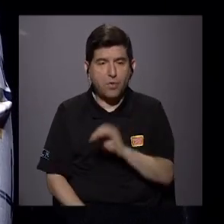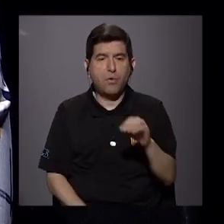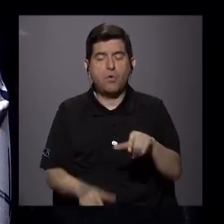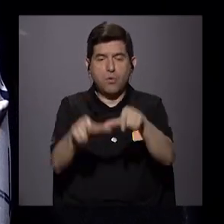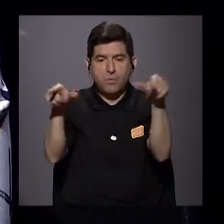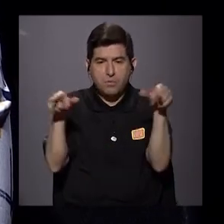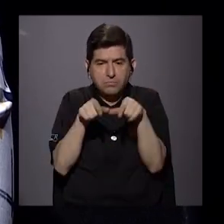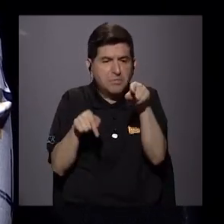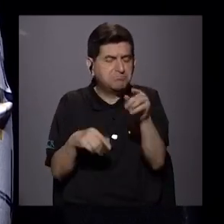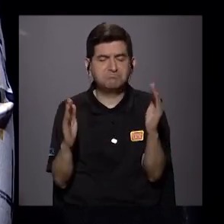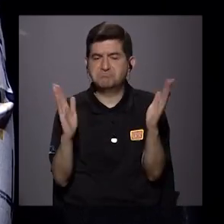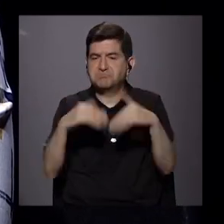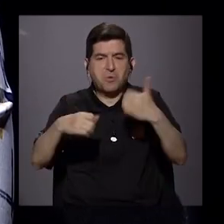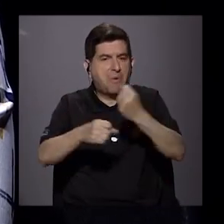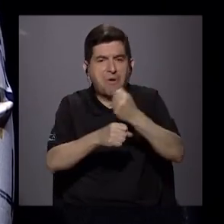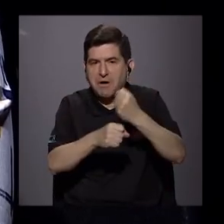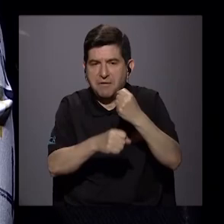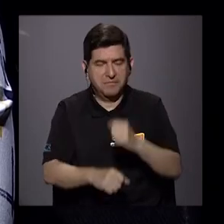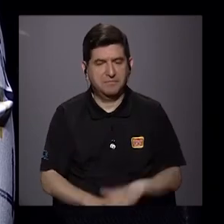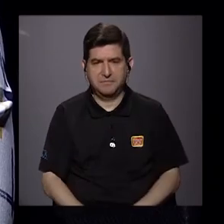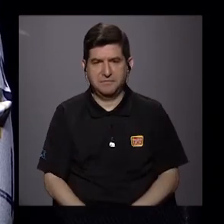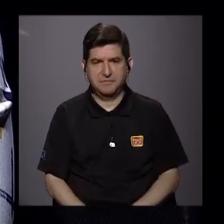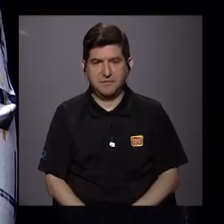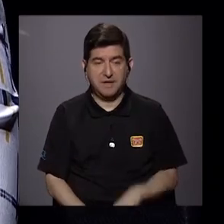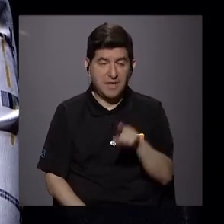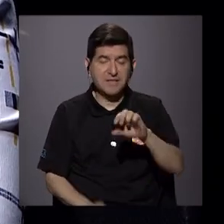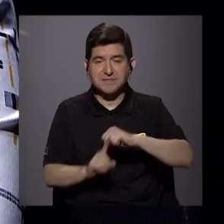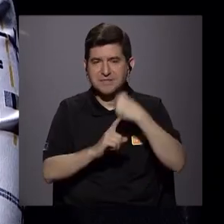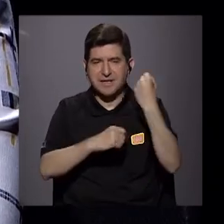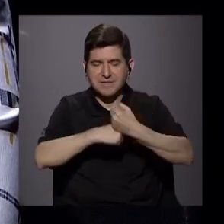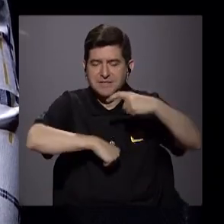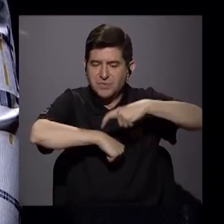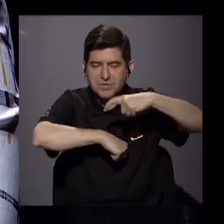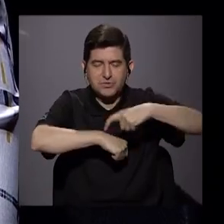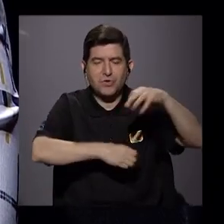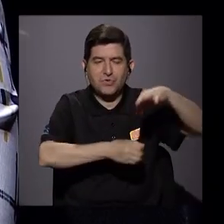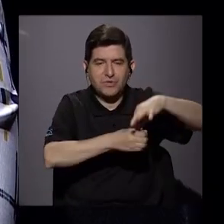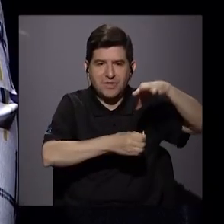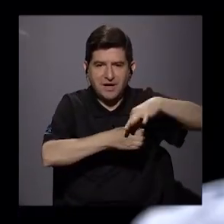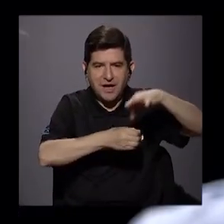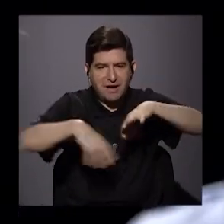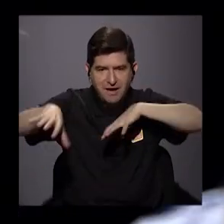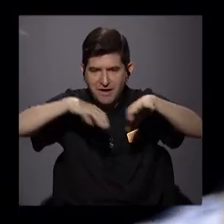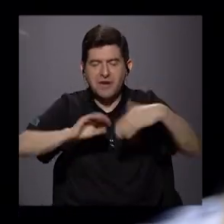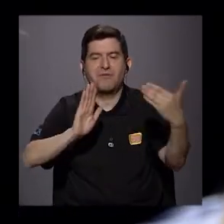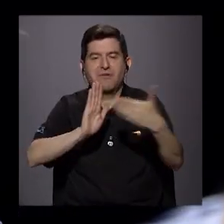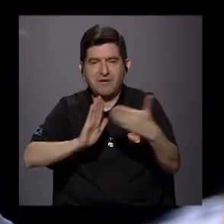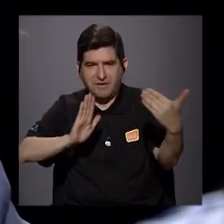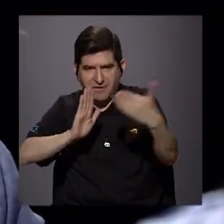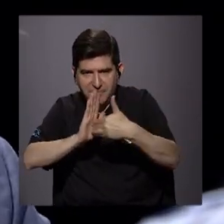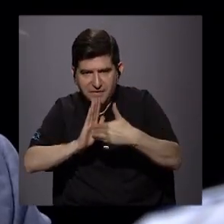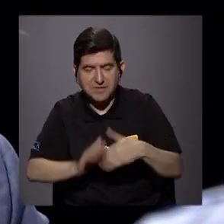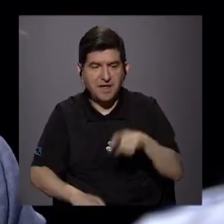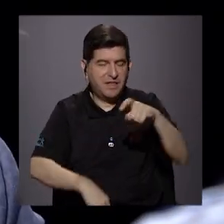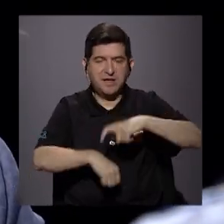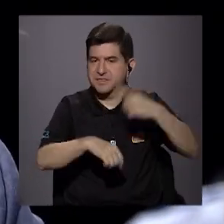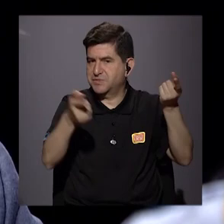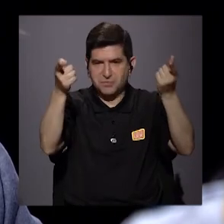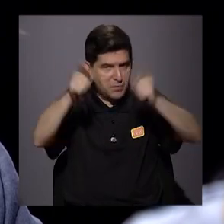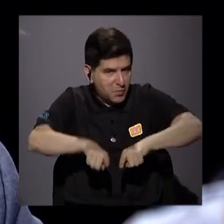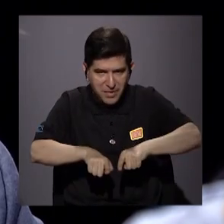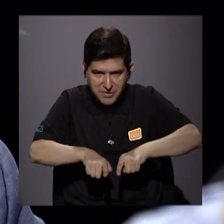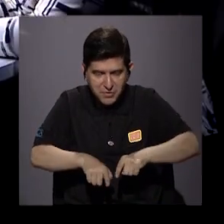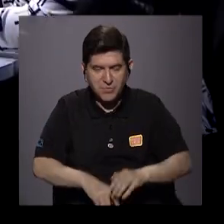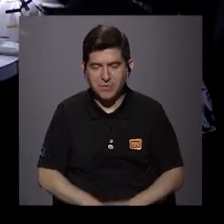que en la zona donde vino va haber empleo, que como mencionaban, es desempleo estacional, hay una actividad agrícola que ha sido afectada o que en ese periodo no se da